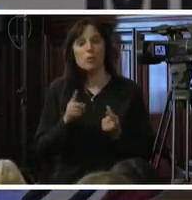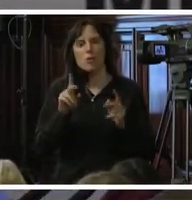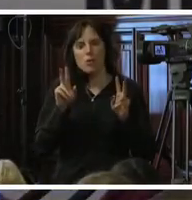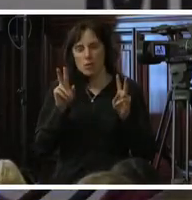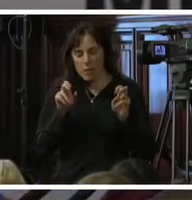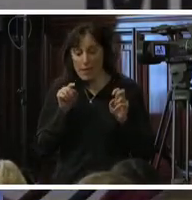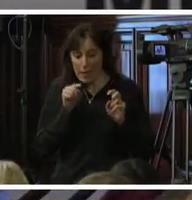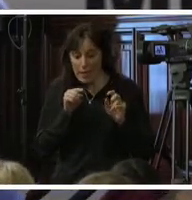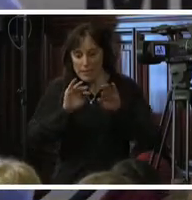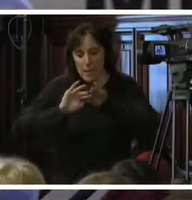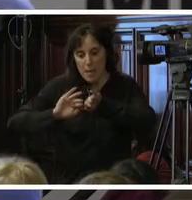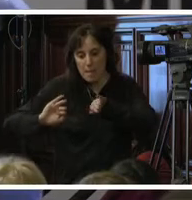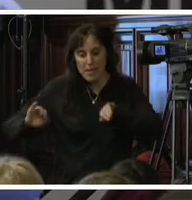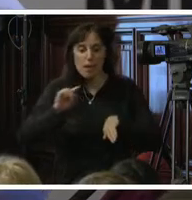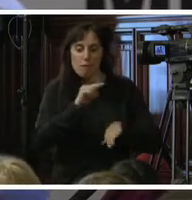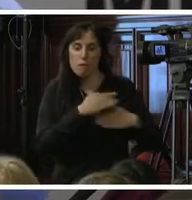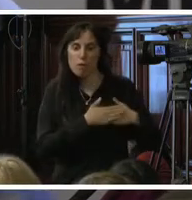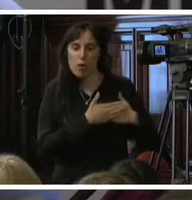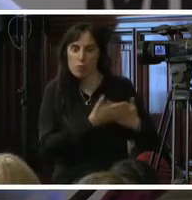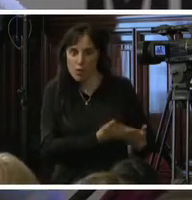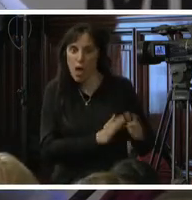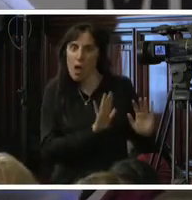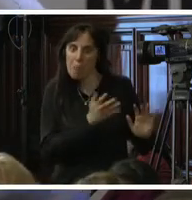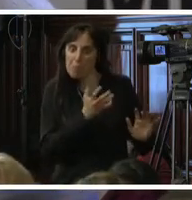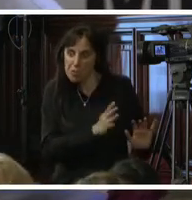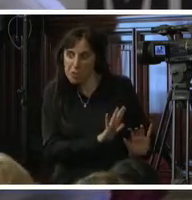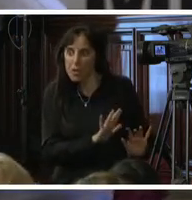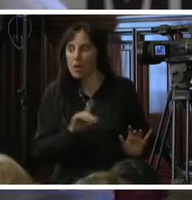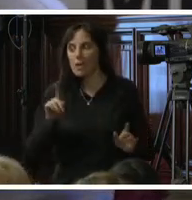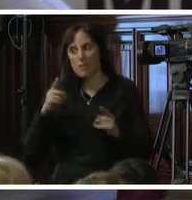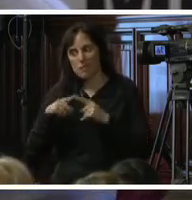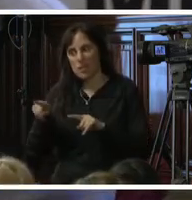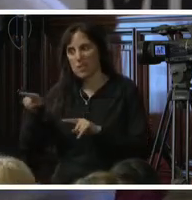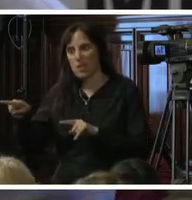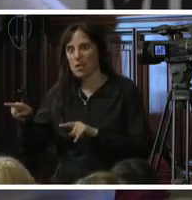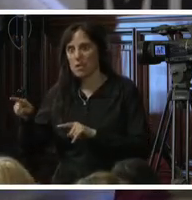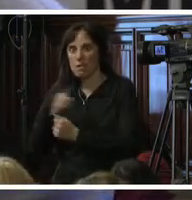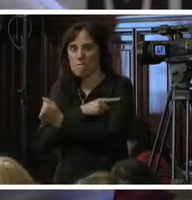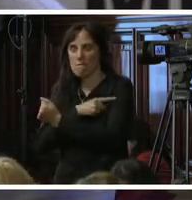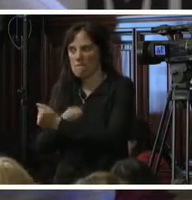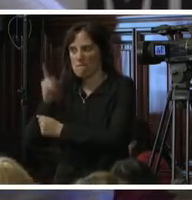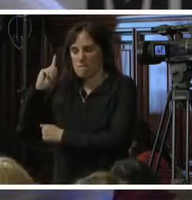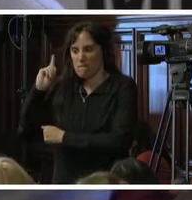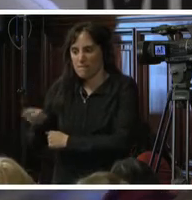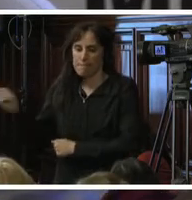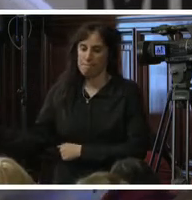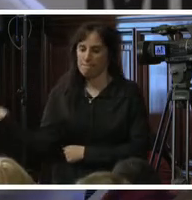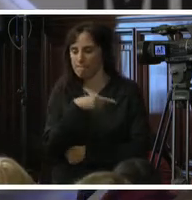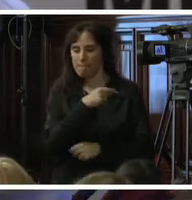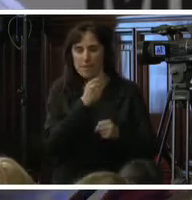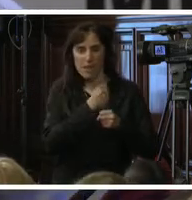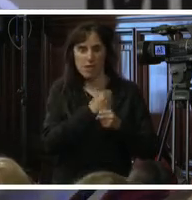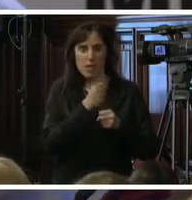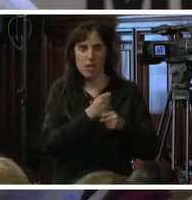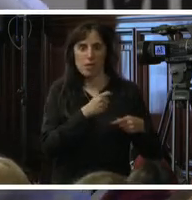a los trabajadores sexuales voluntarios de los trabajadores sexuales forzados, que se los somete a esclavitud sexual